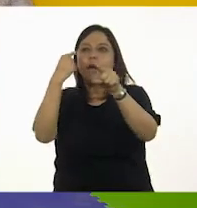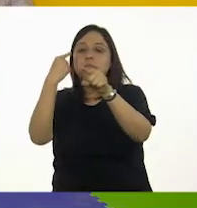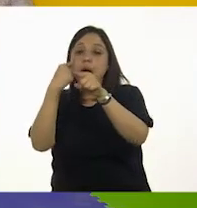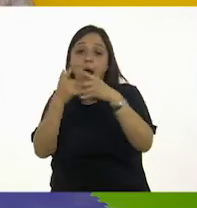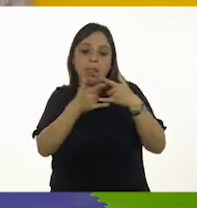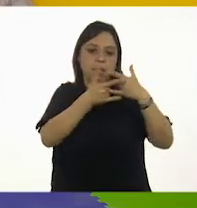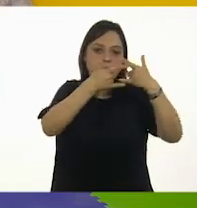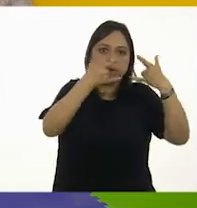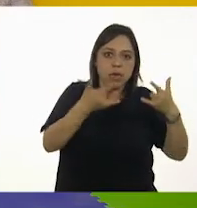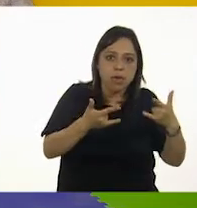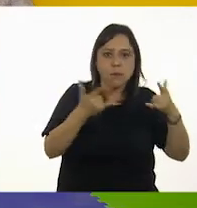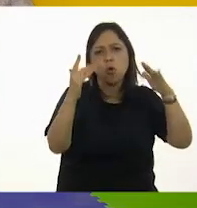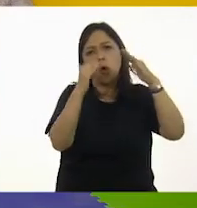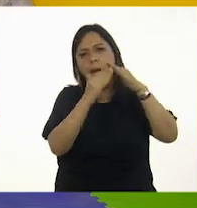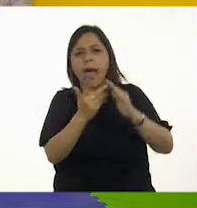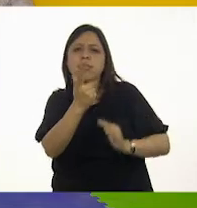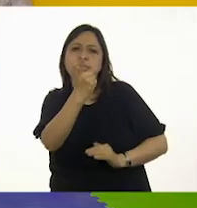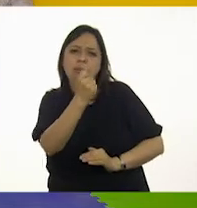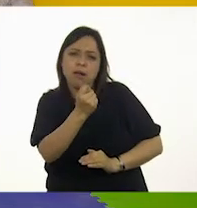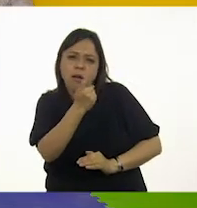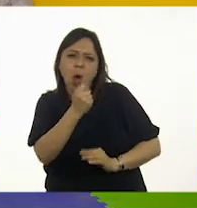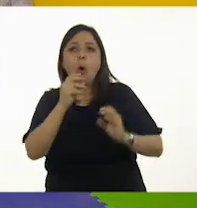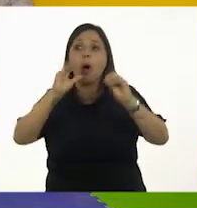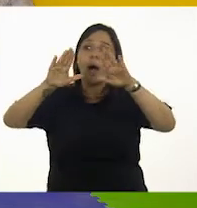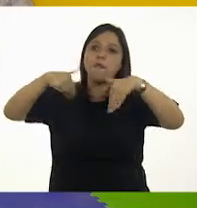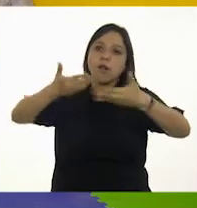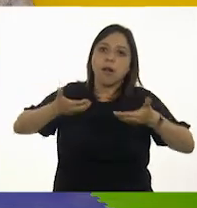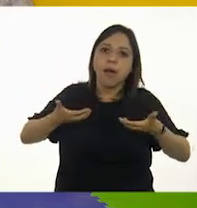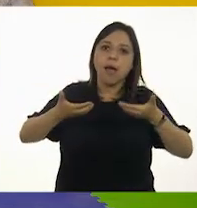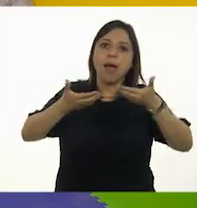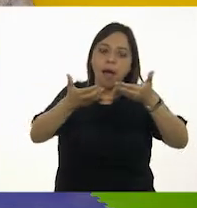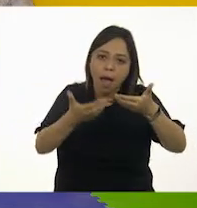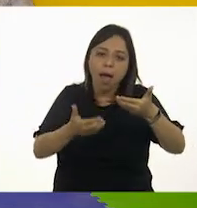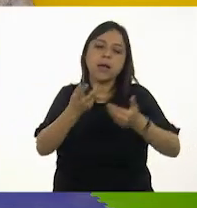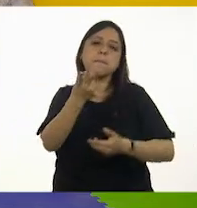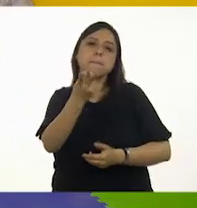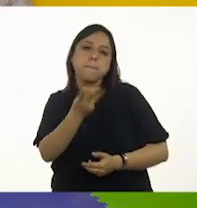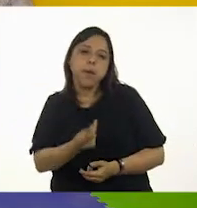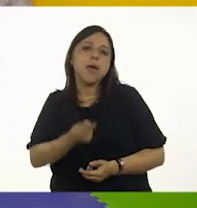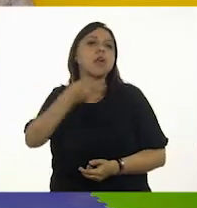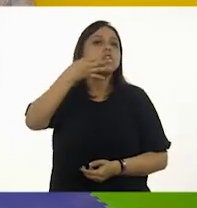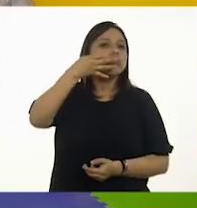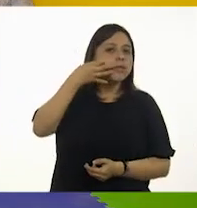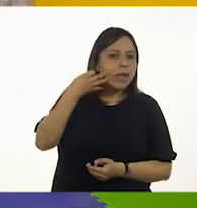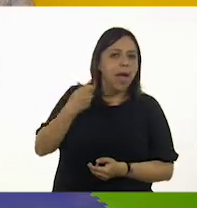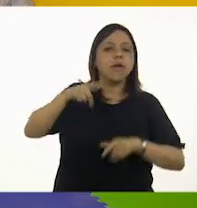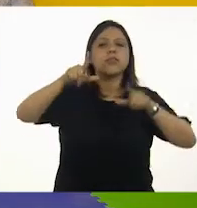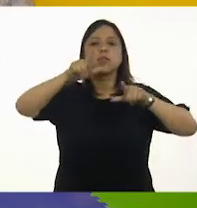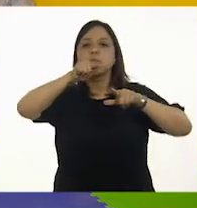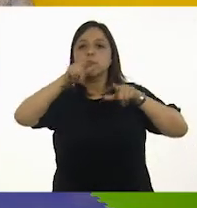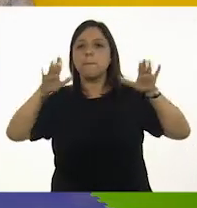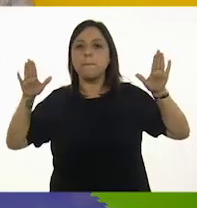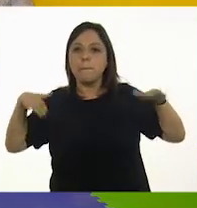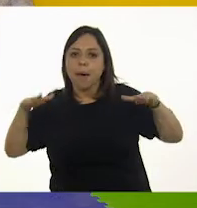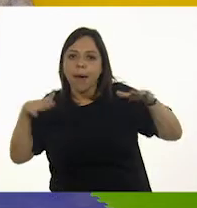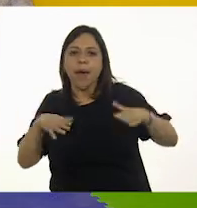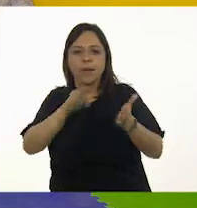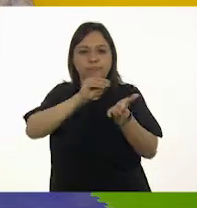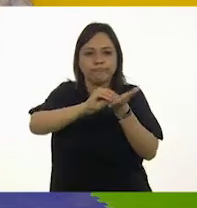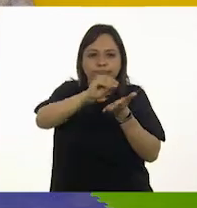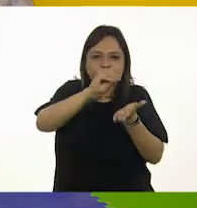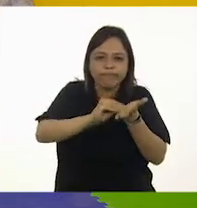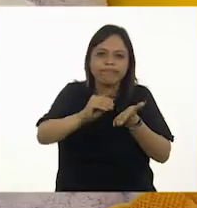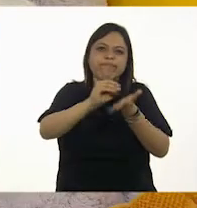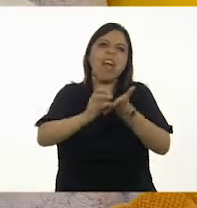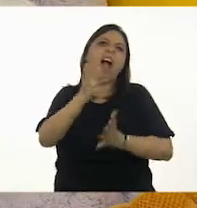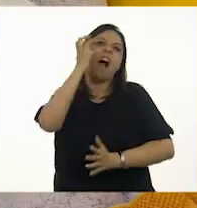libros o en televisión, como perros, gatos, pájaros, patos, cerdos, leones e incluso imitar sus